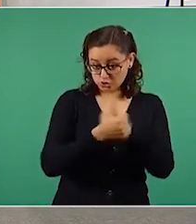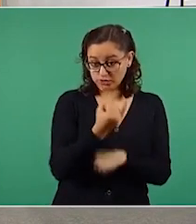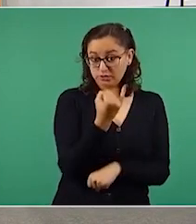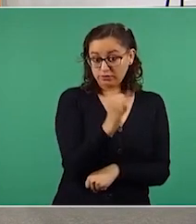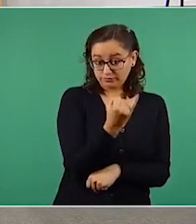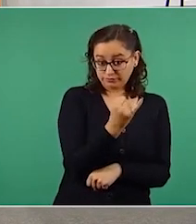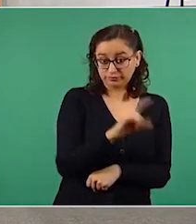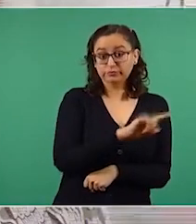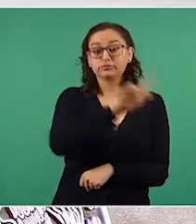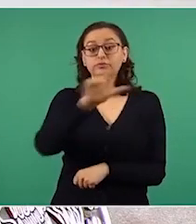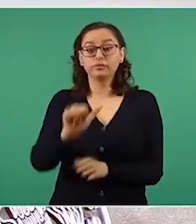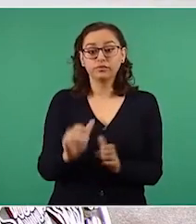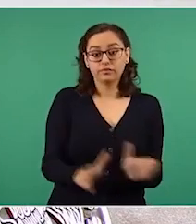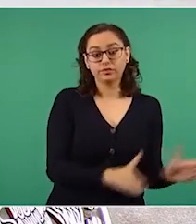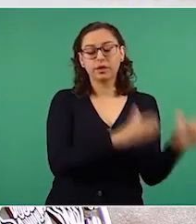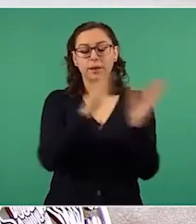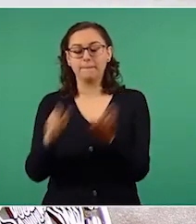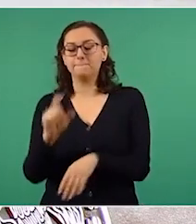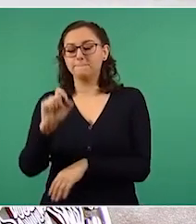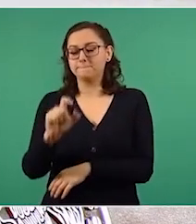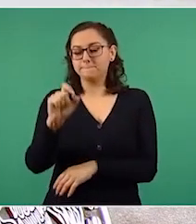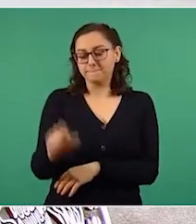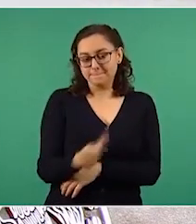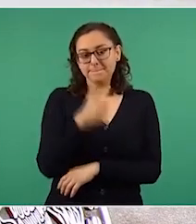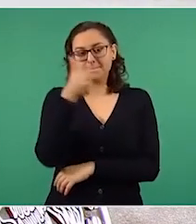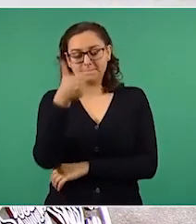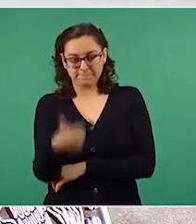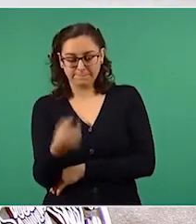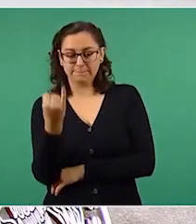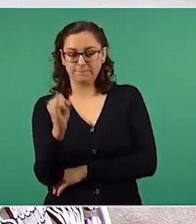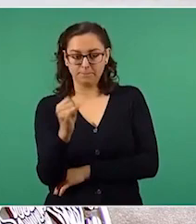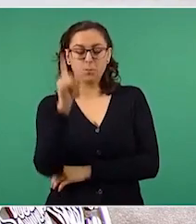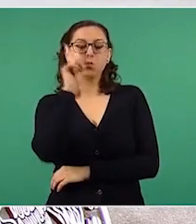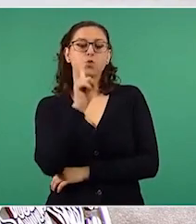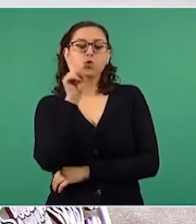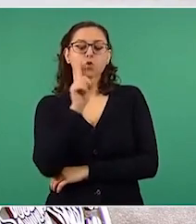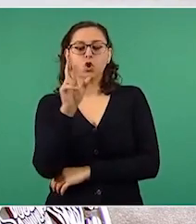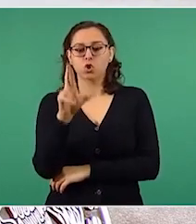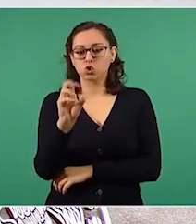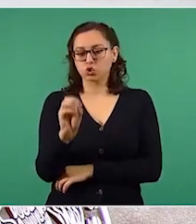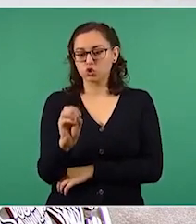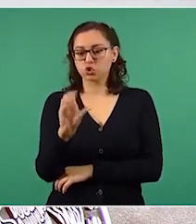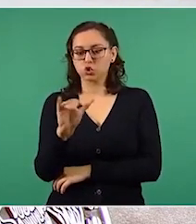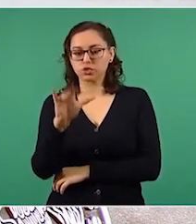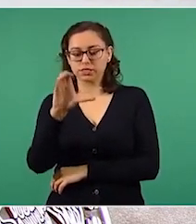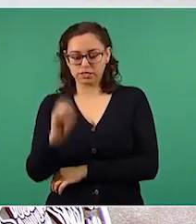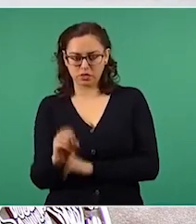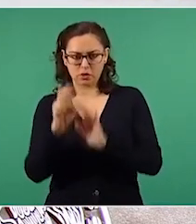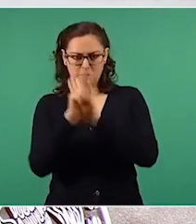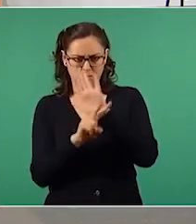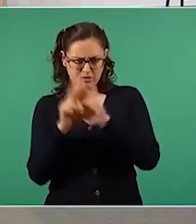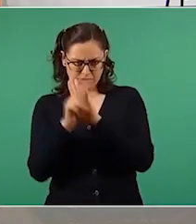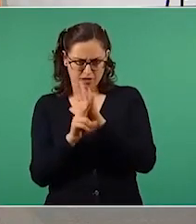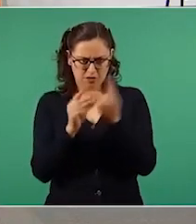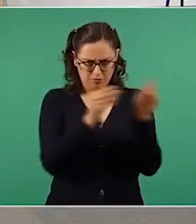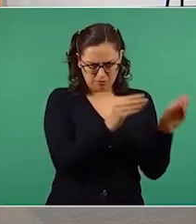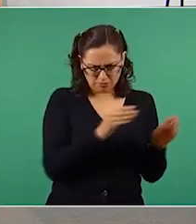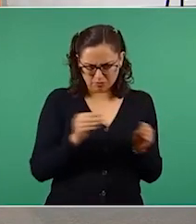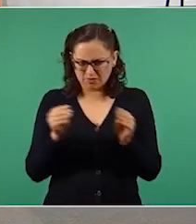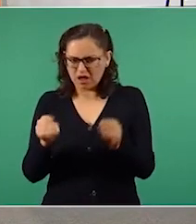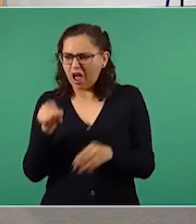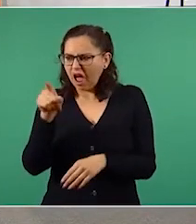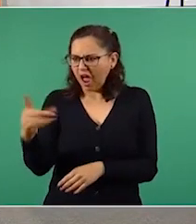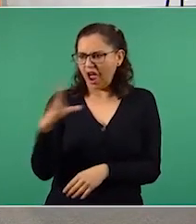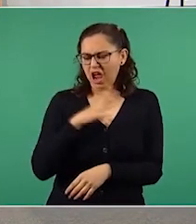26 de junio, una usuaria de redes sociales de nombre Rocío Alcalá retoma el video editado y pregunta en Twitter. Un hombre